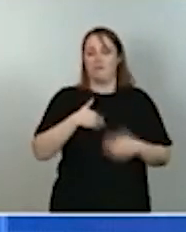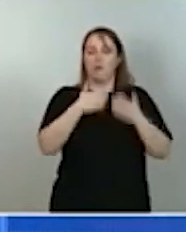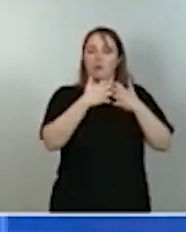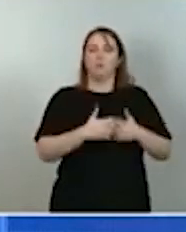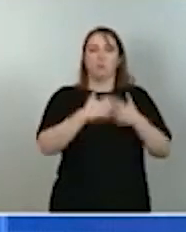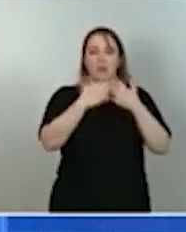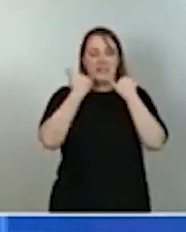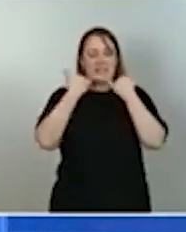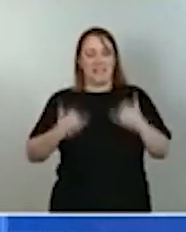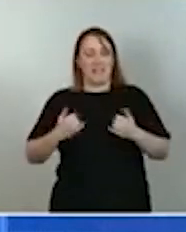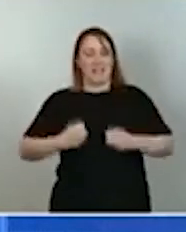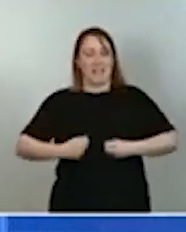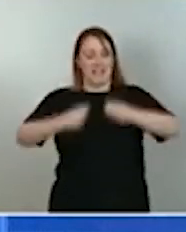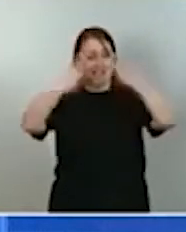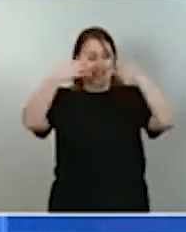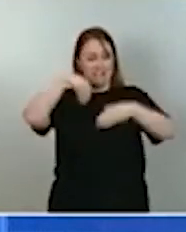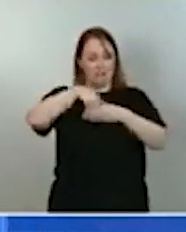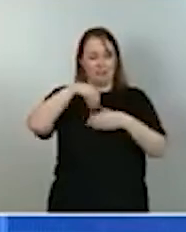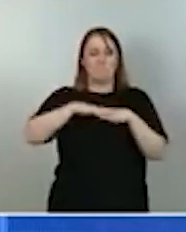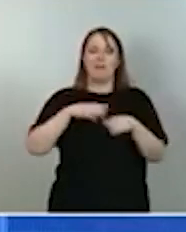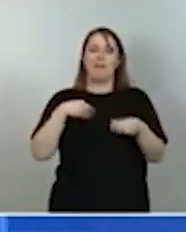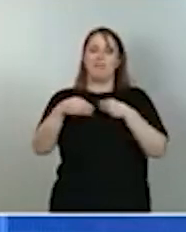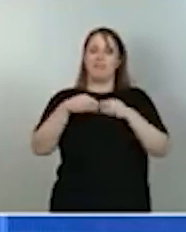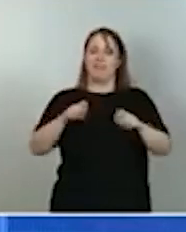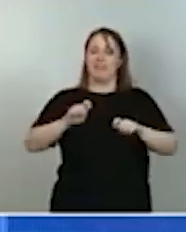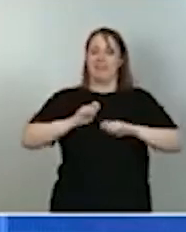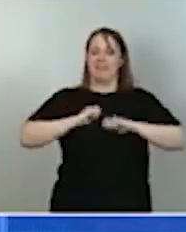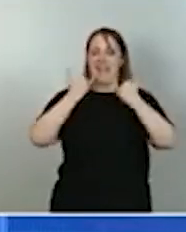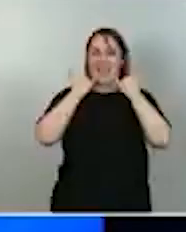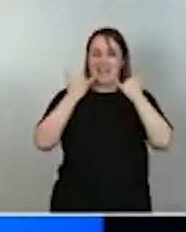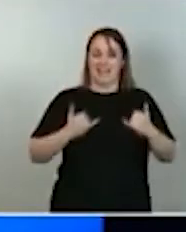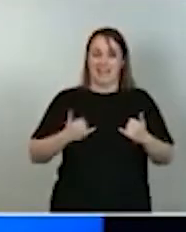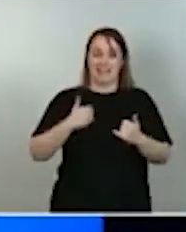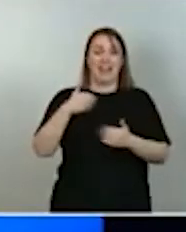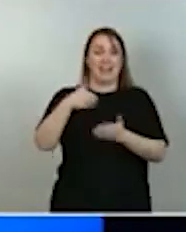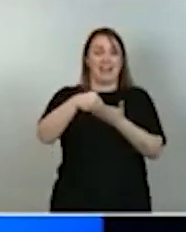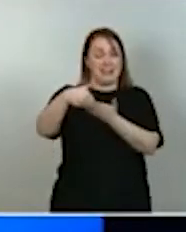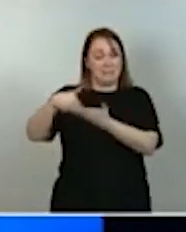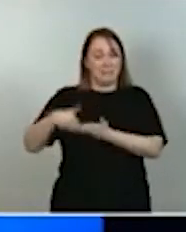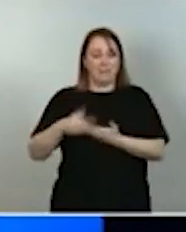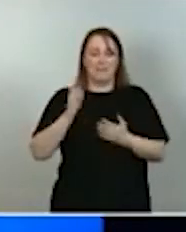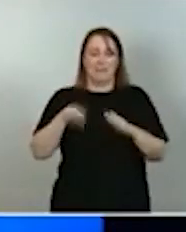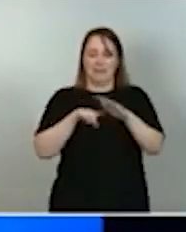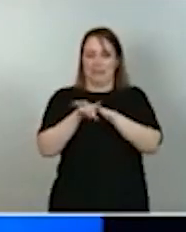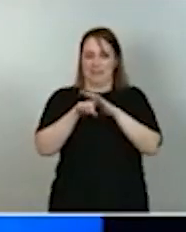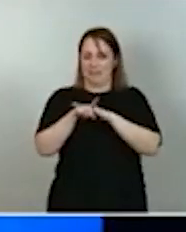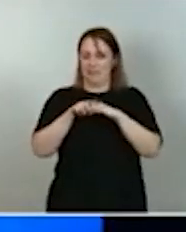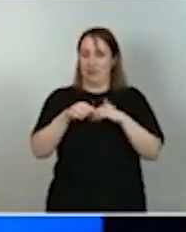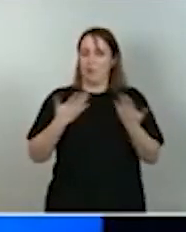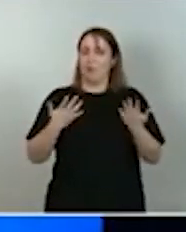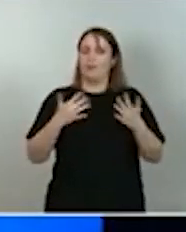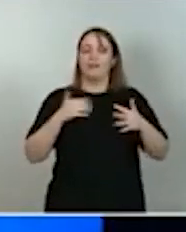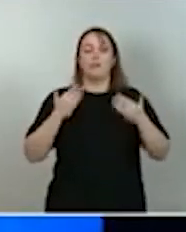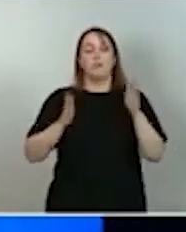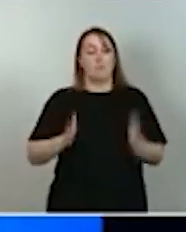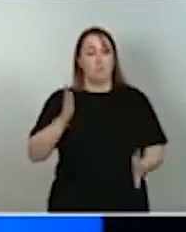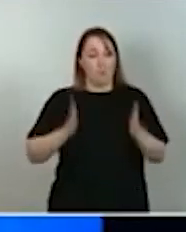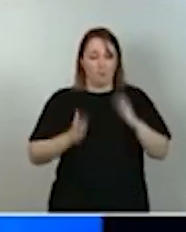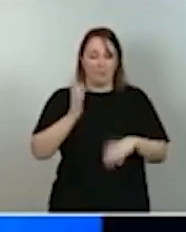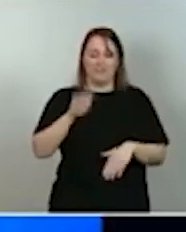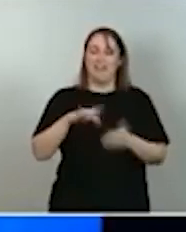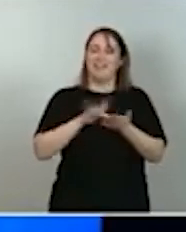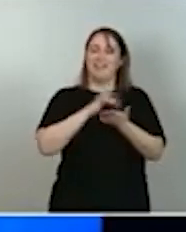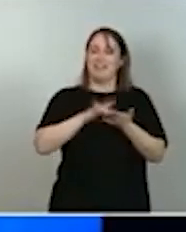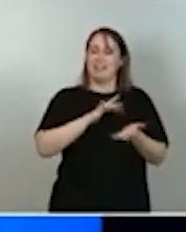edificios que aporten flexibilidad energética desde el lado de la demanda y una excelente gestión, gracias a la domótica, a la digitalización, a las